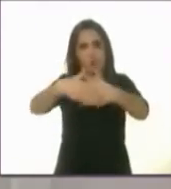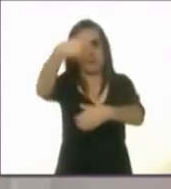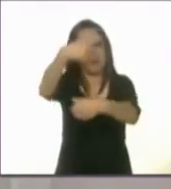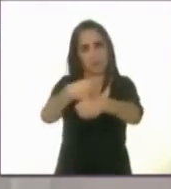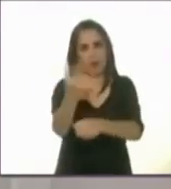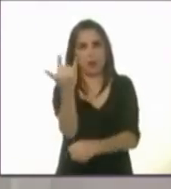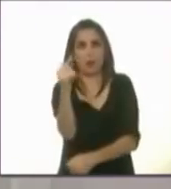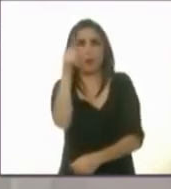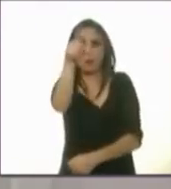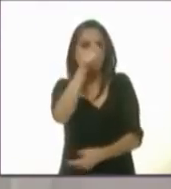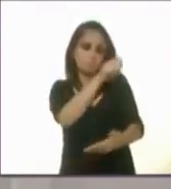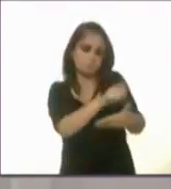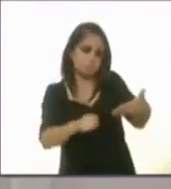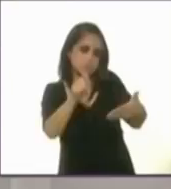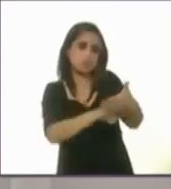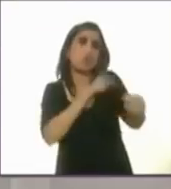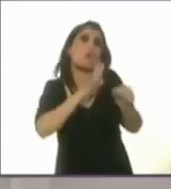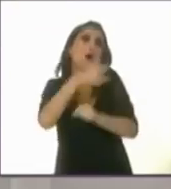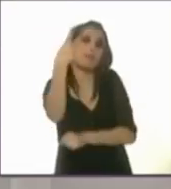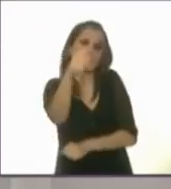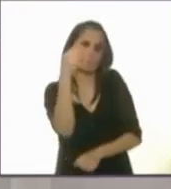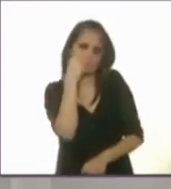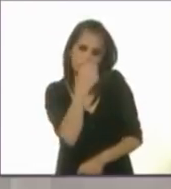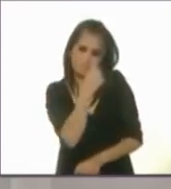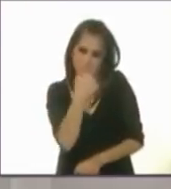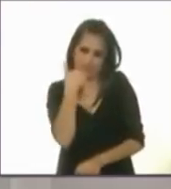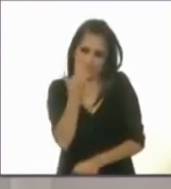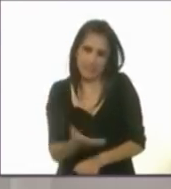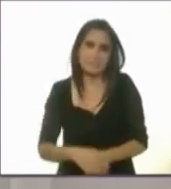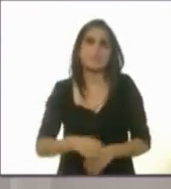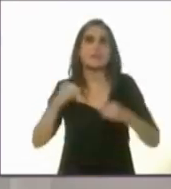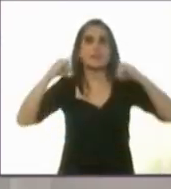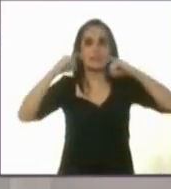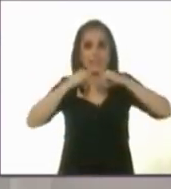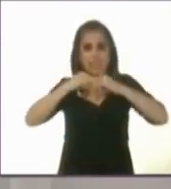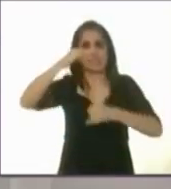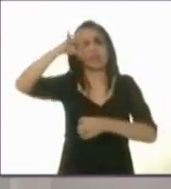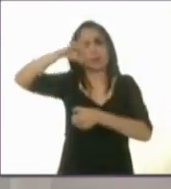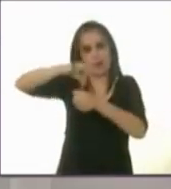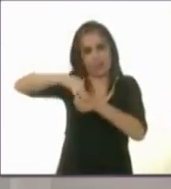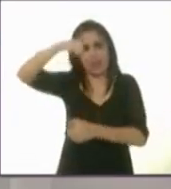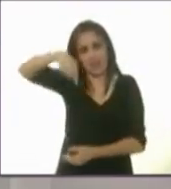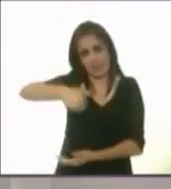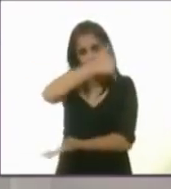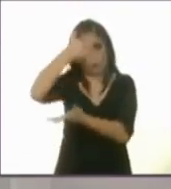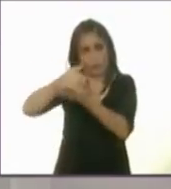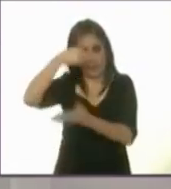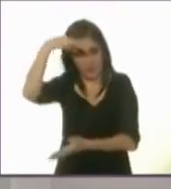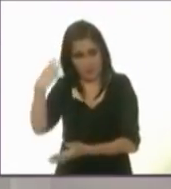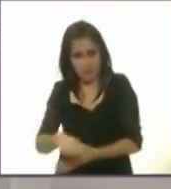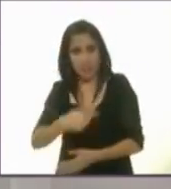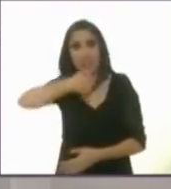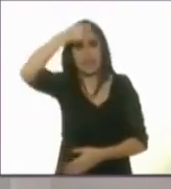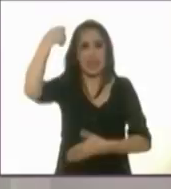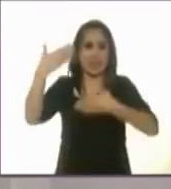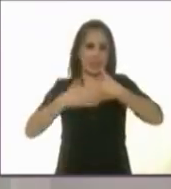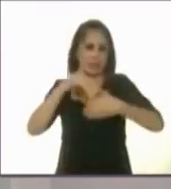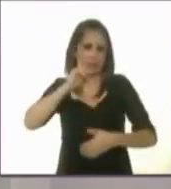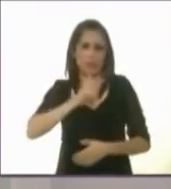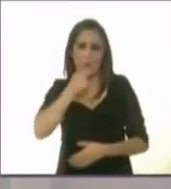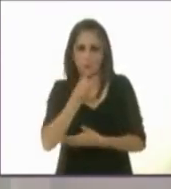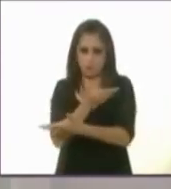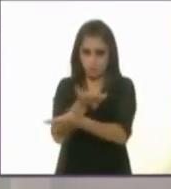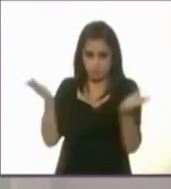que marquen en ella la opción que deseen a nombre del instituto electoral de la ciudad de méxico y de los candidatos y candidatas les